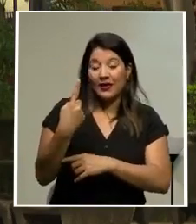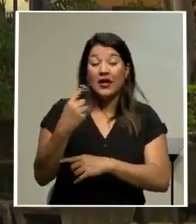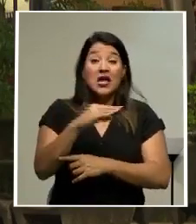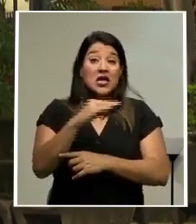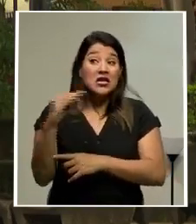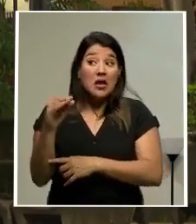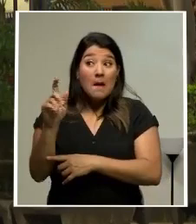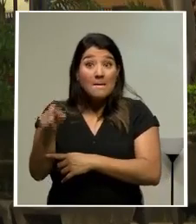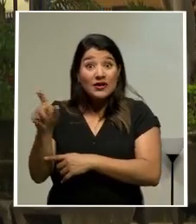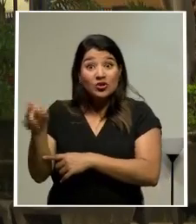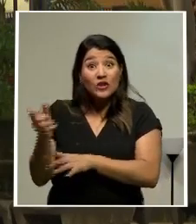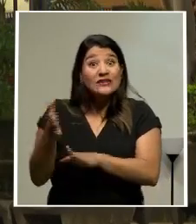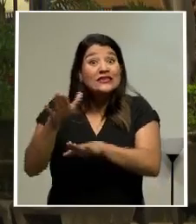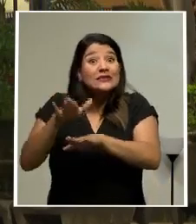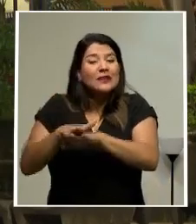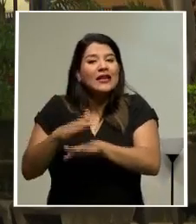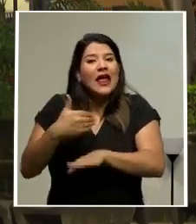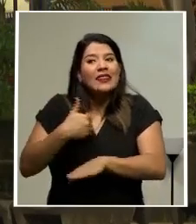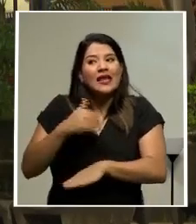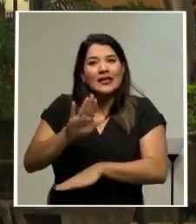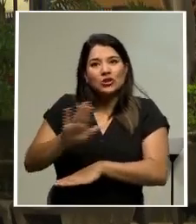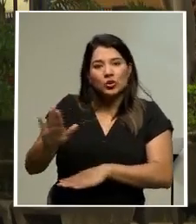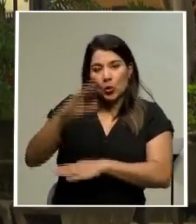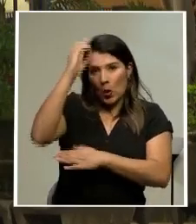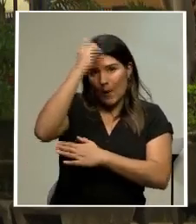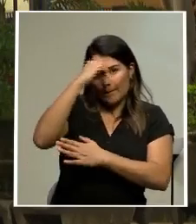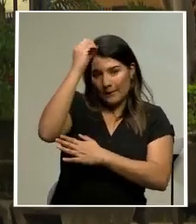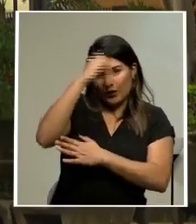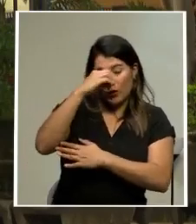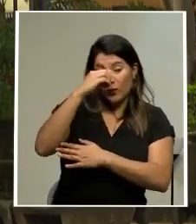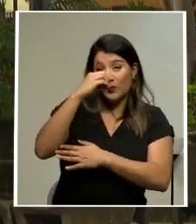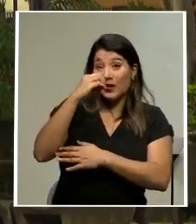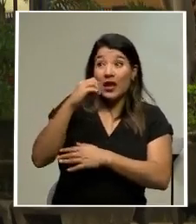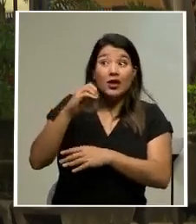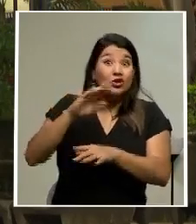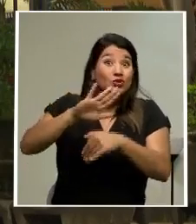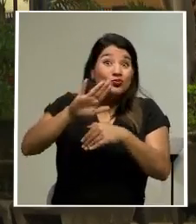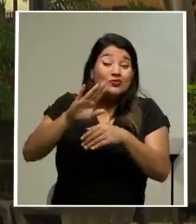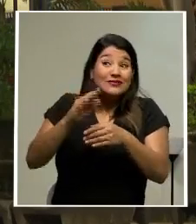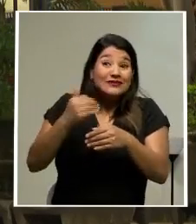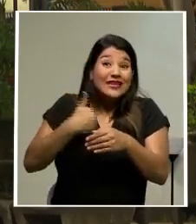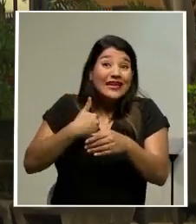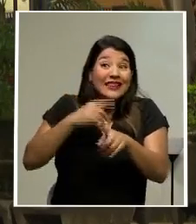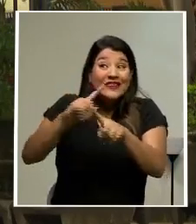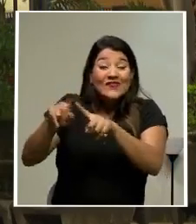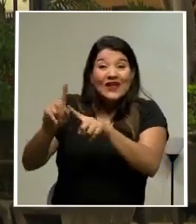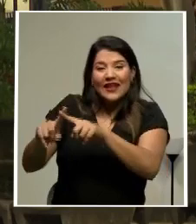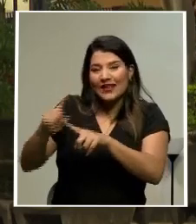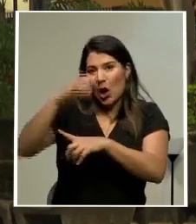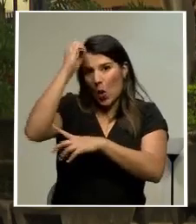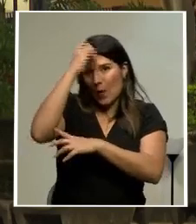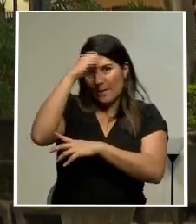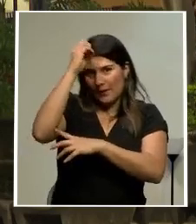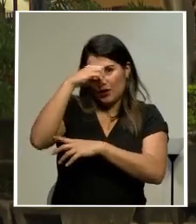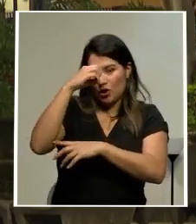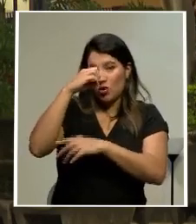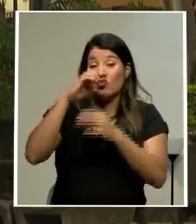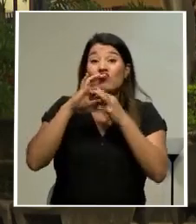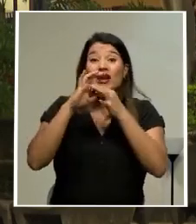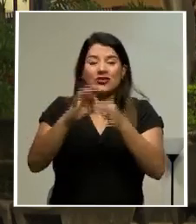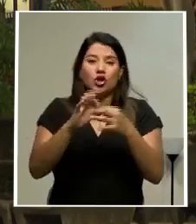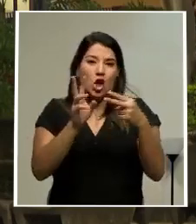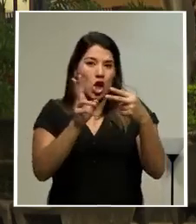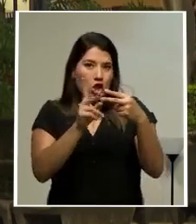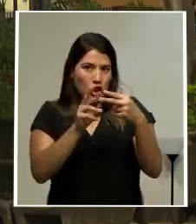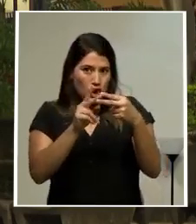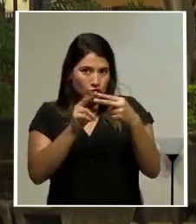también tienen sus criterios que están divididos en cuanto a estas, por lo menos, dos primeras pantallas